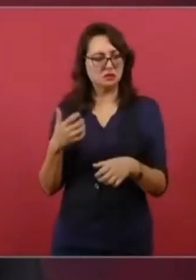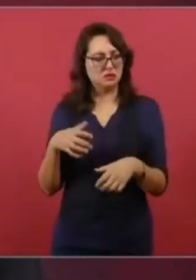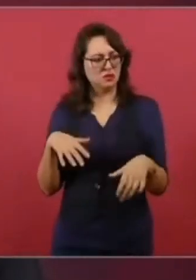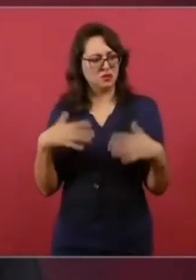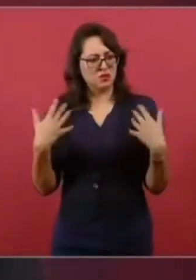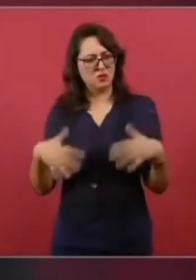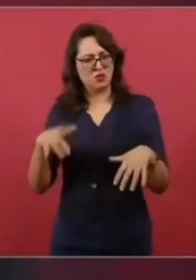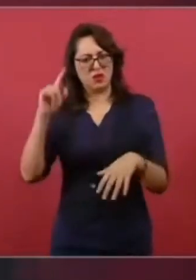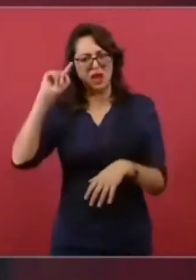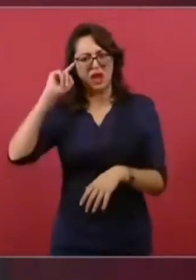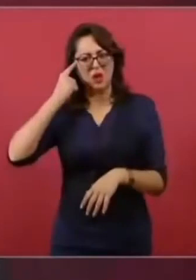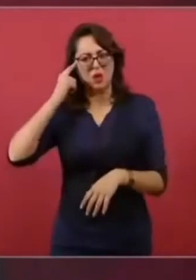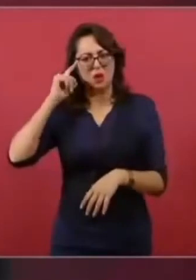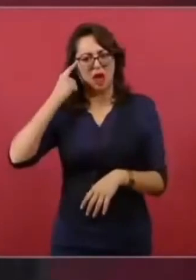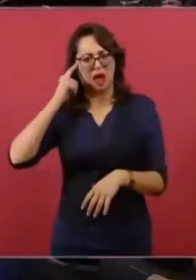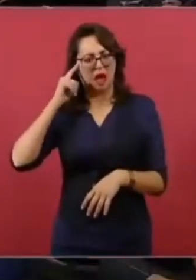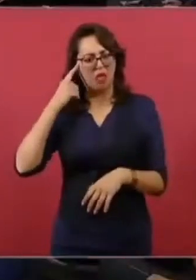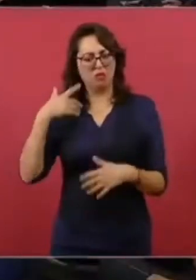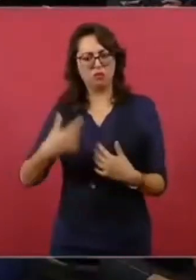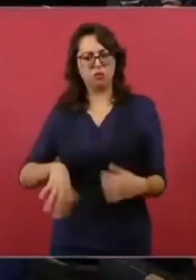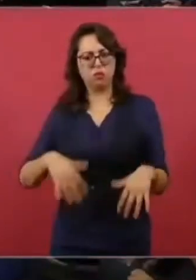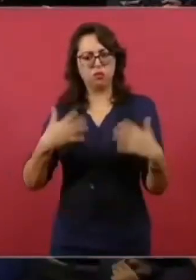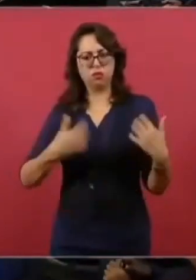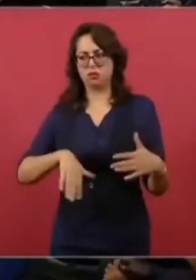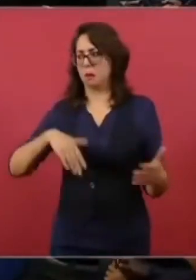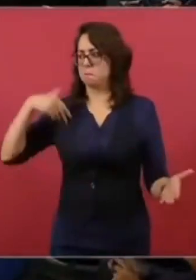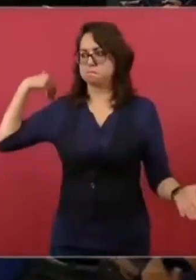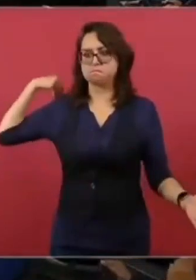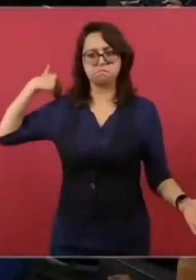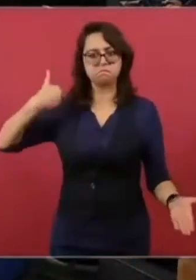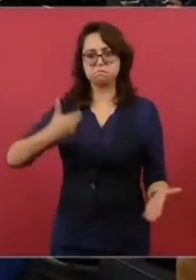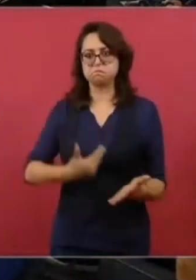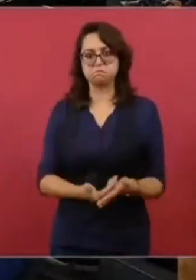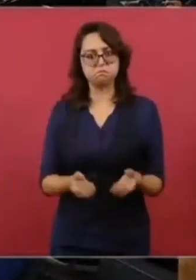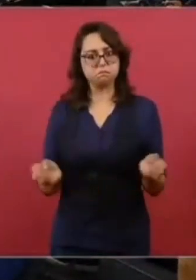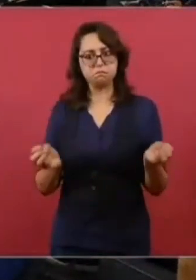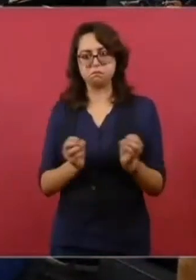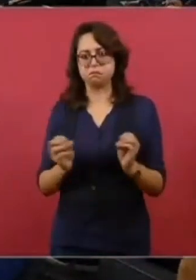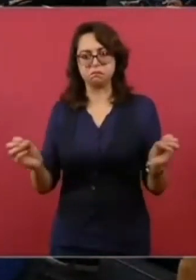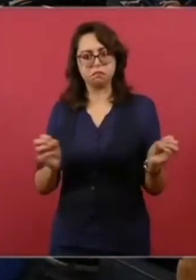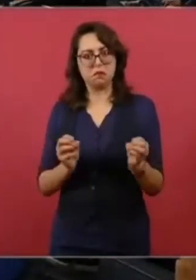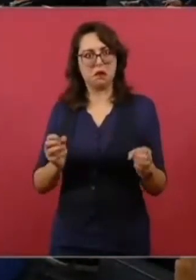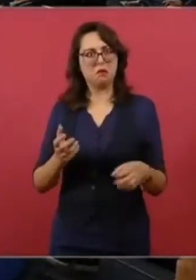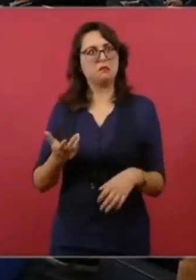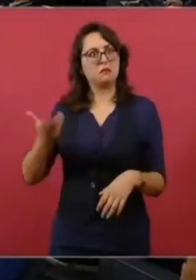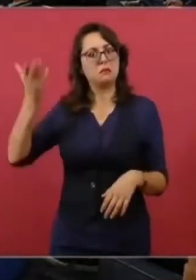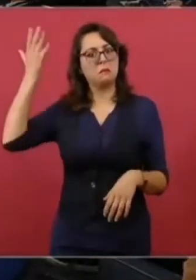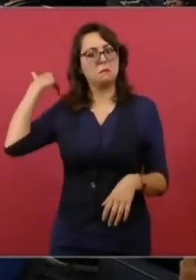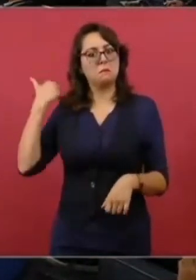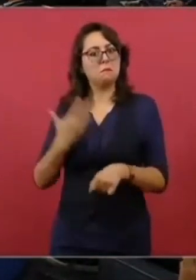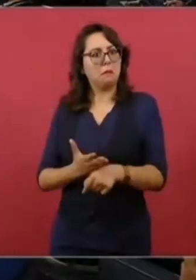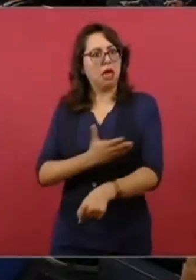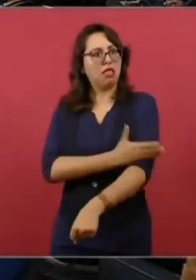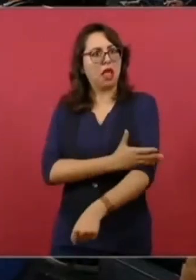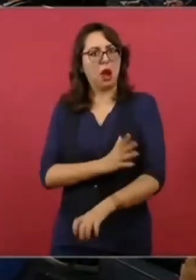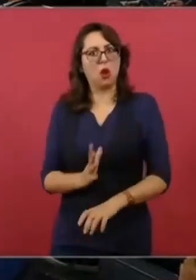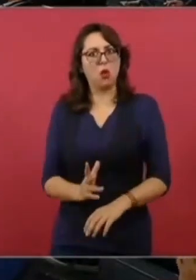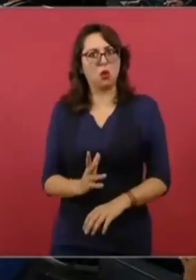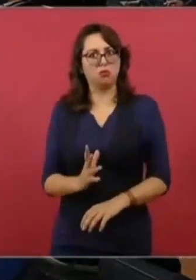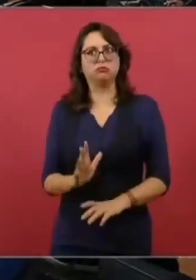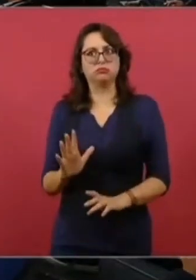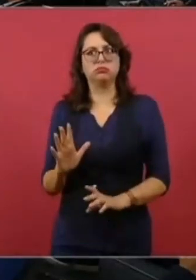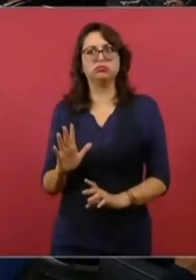No podemos quejarnos. No hay tiempo para aburrirnos, para